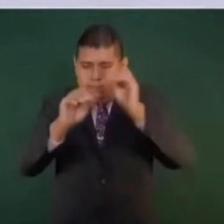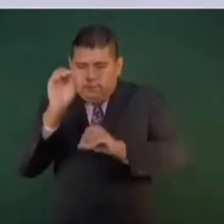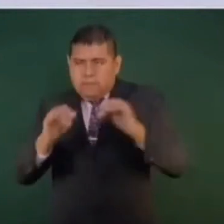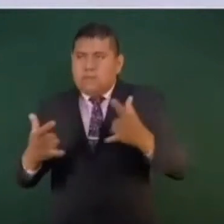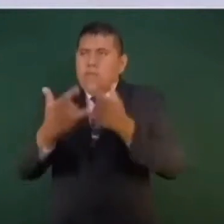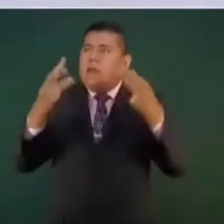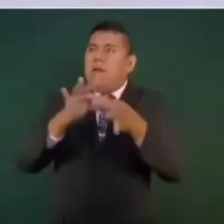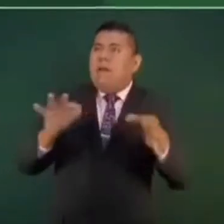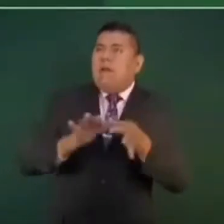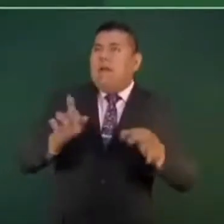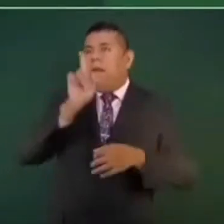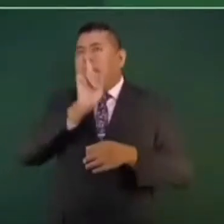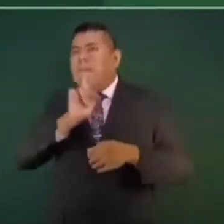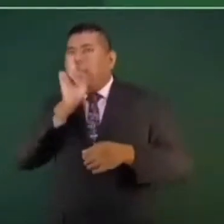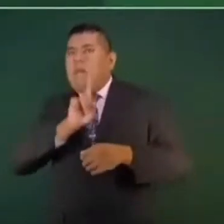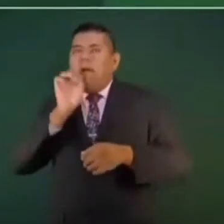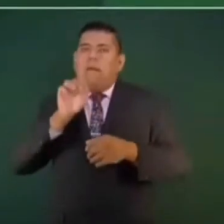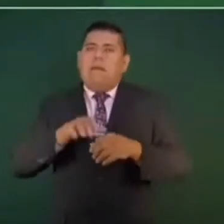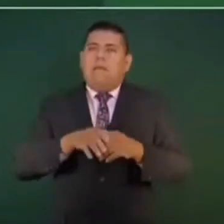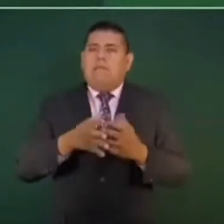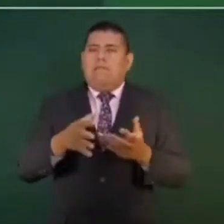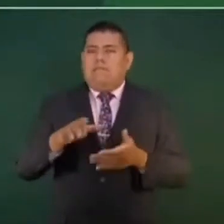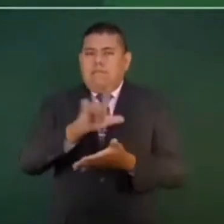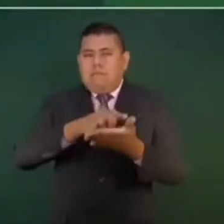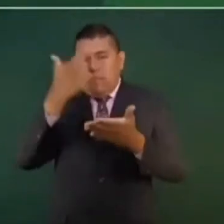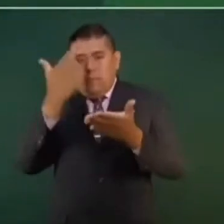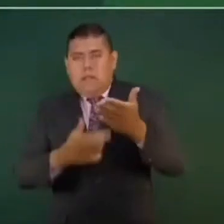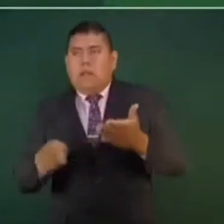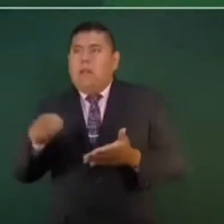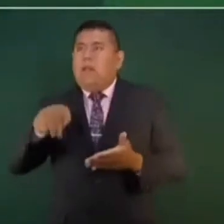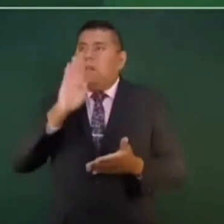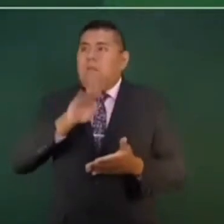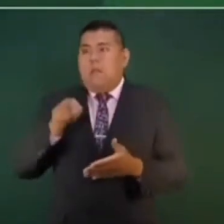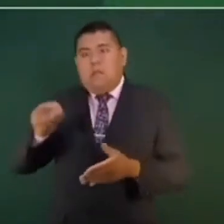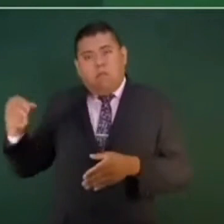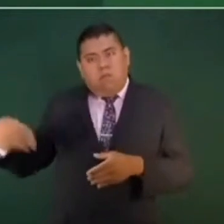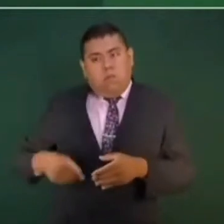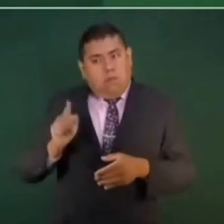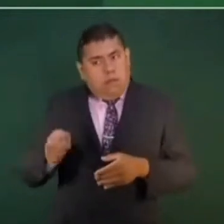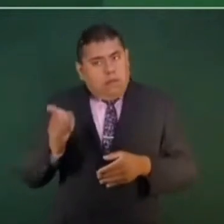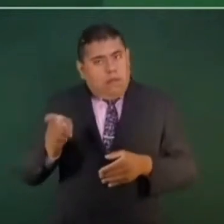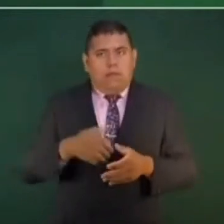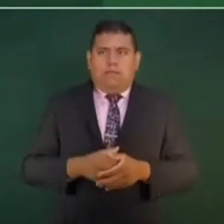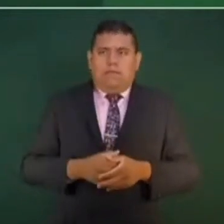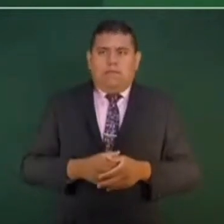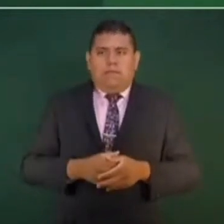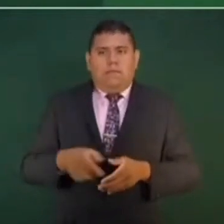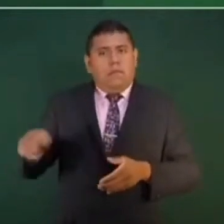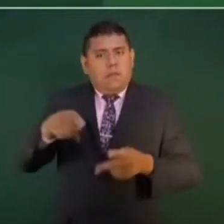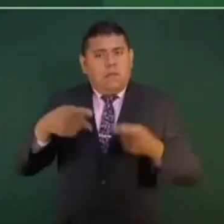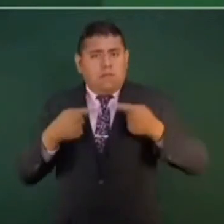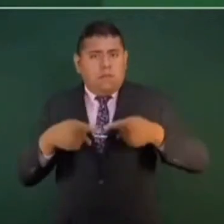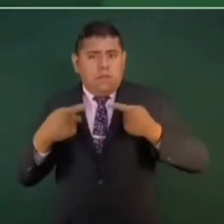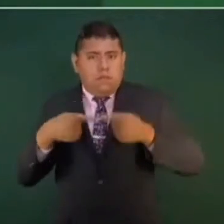crear el delito culpar agentes